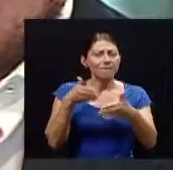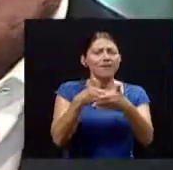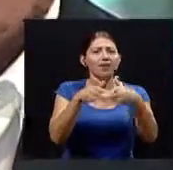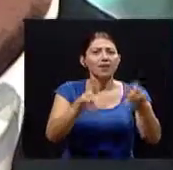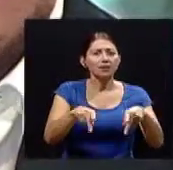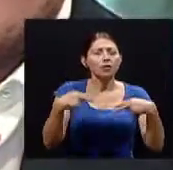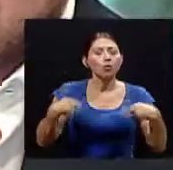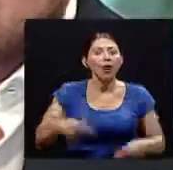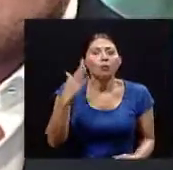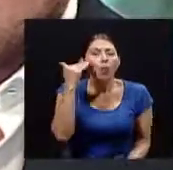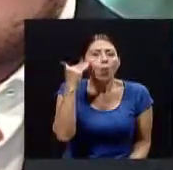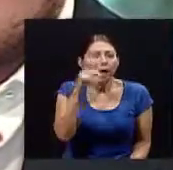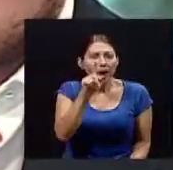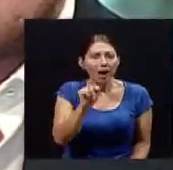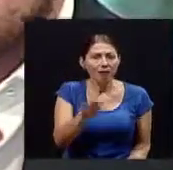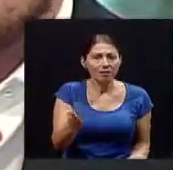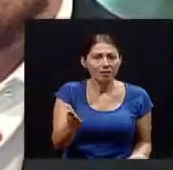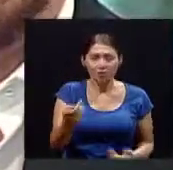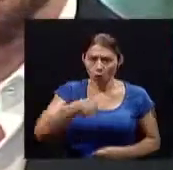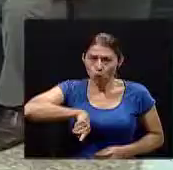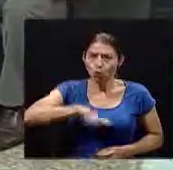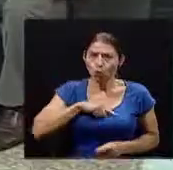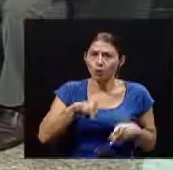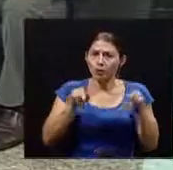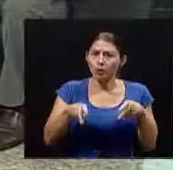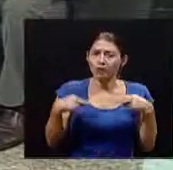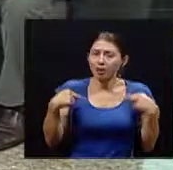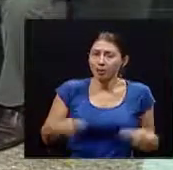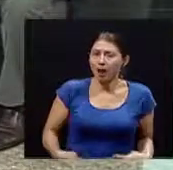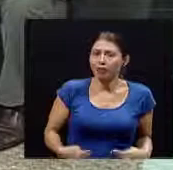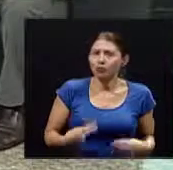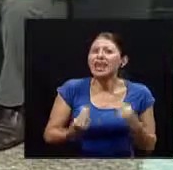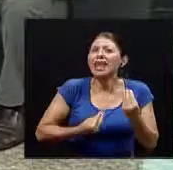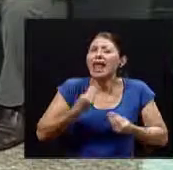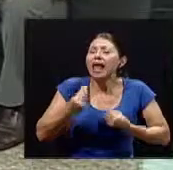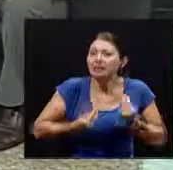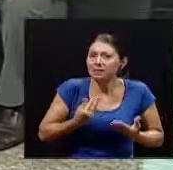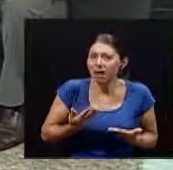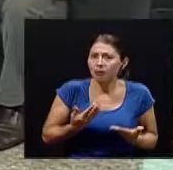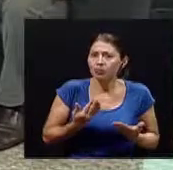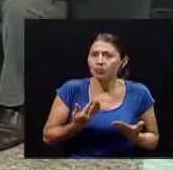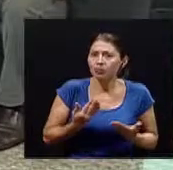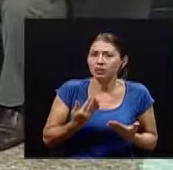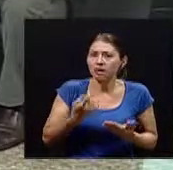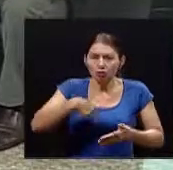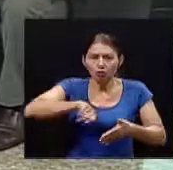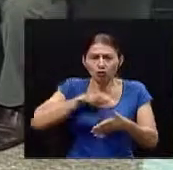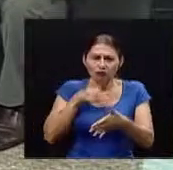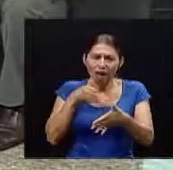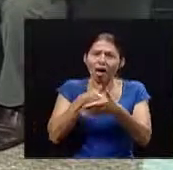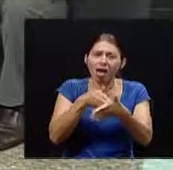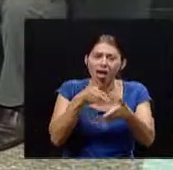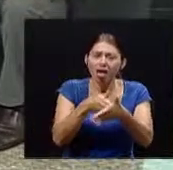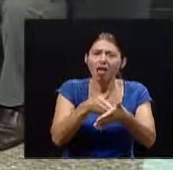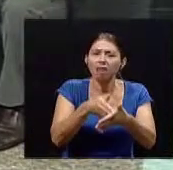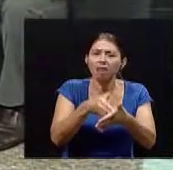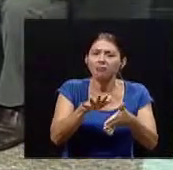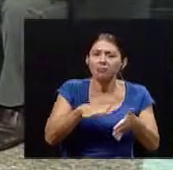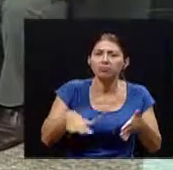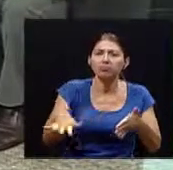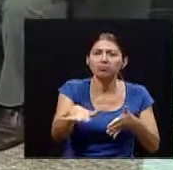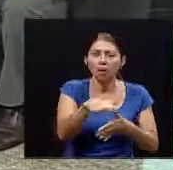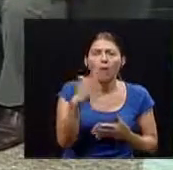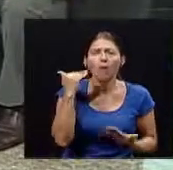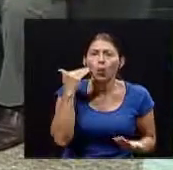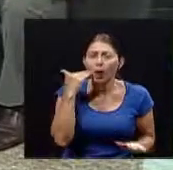ser humano? O sea, ¿qué hacemos los seres humanos también para afectar ese ambiente y demás, para incidir en ese ambiente y